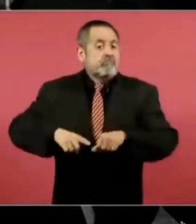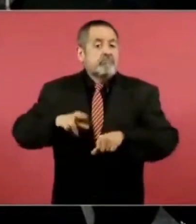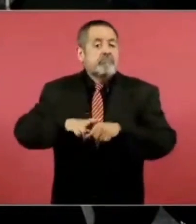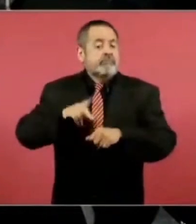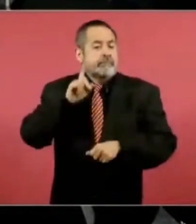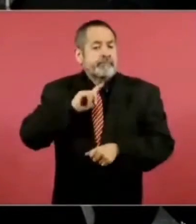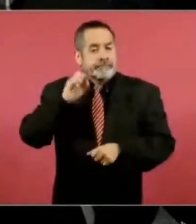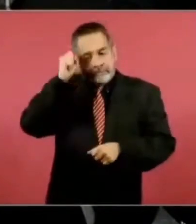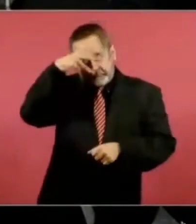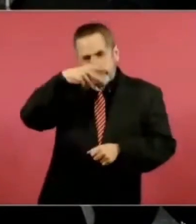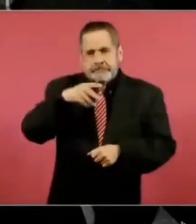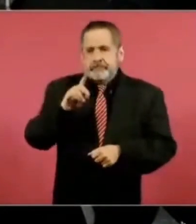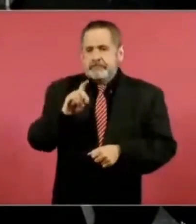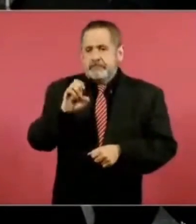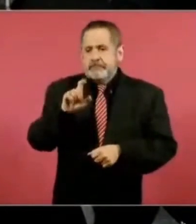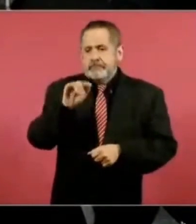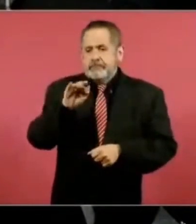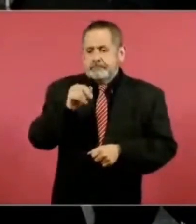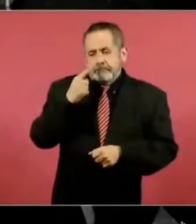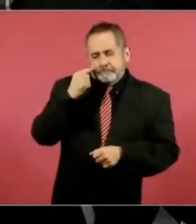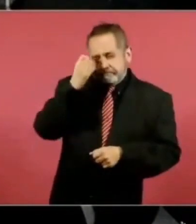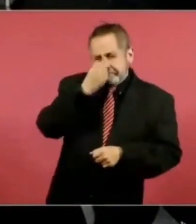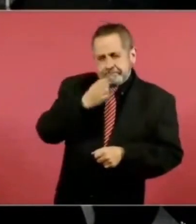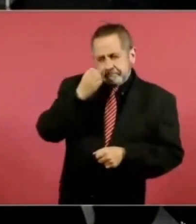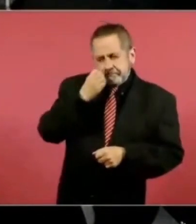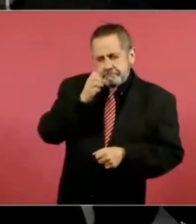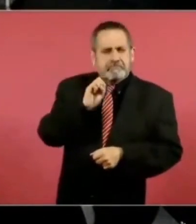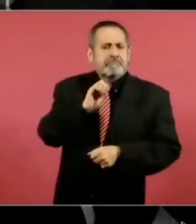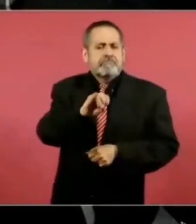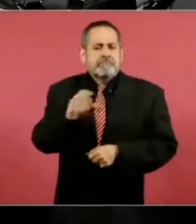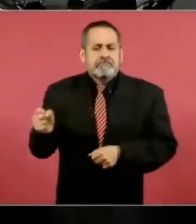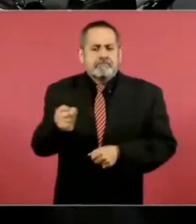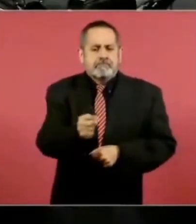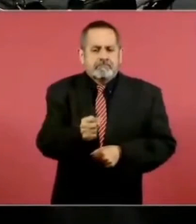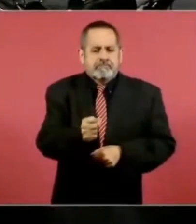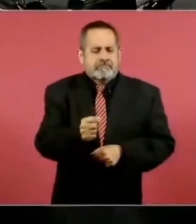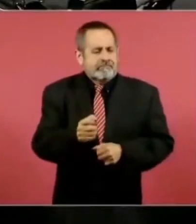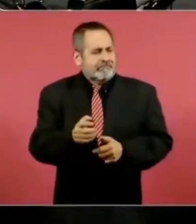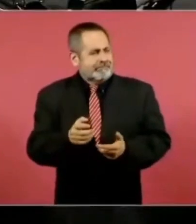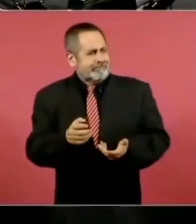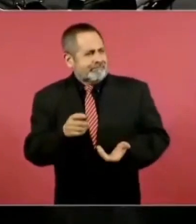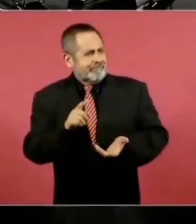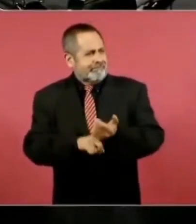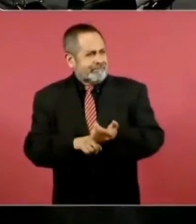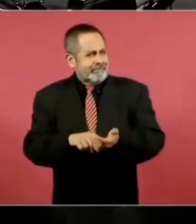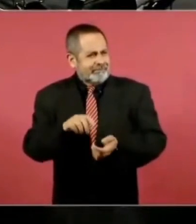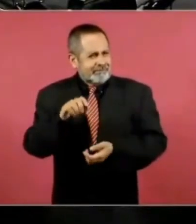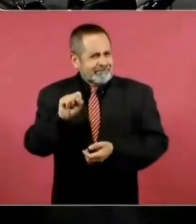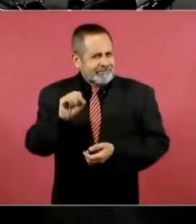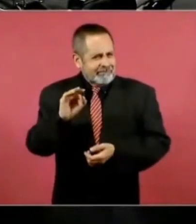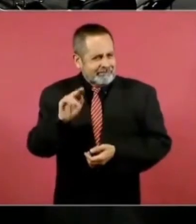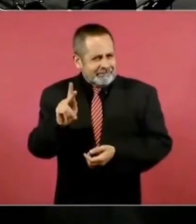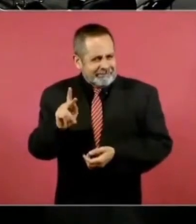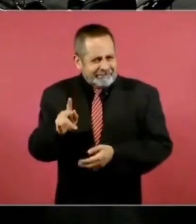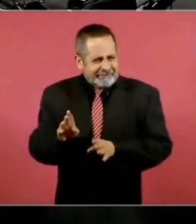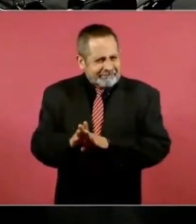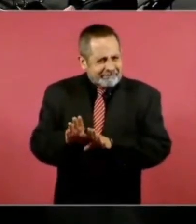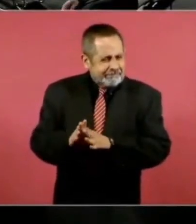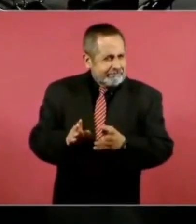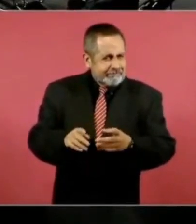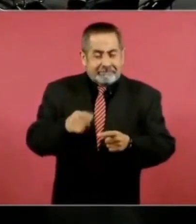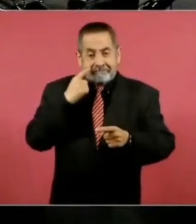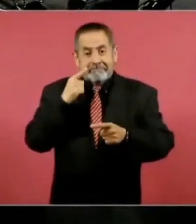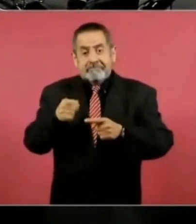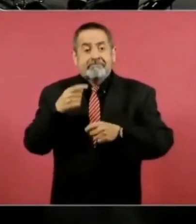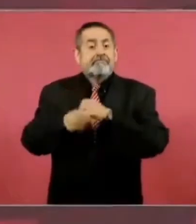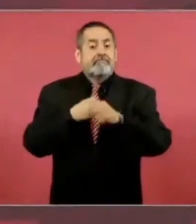su desempeño, pues se da justo este nombramiento en esta dependencia federal, donde por cierto, en el 2019